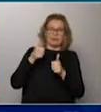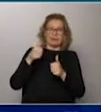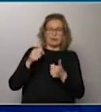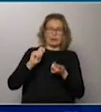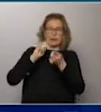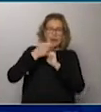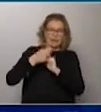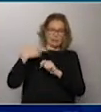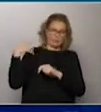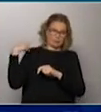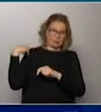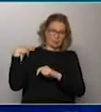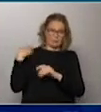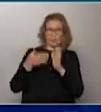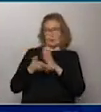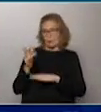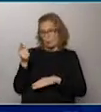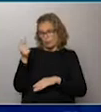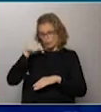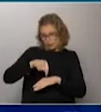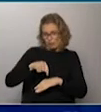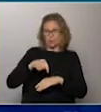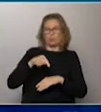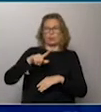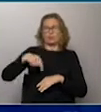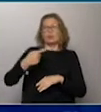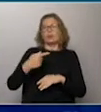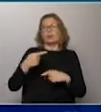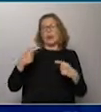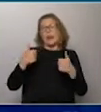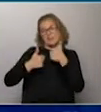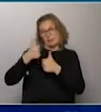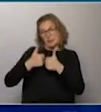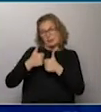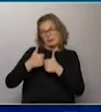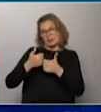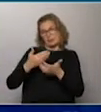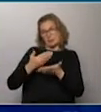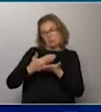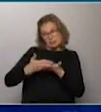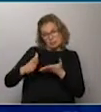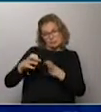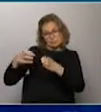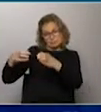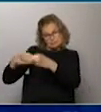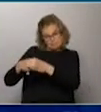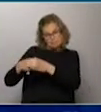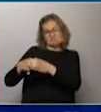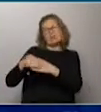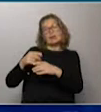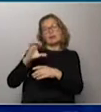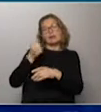Forlán, llegó Saralegui, el fin de semana empata con Torque, no juega bien el equipo, pero es cierto que Saralegui reservó los que él entiende que son titulares y figuras.